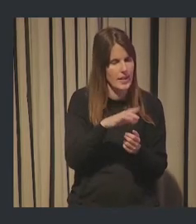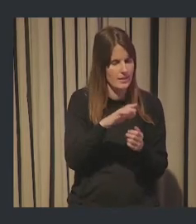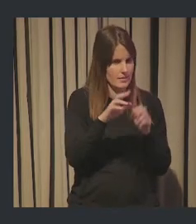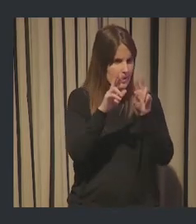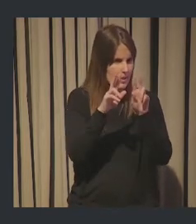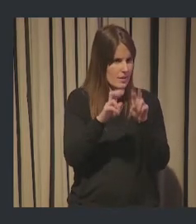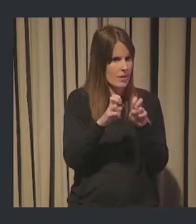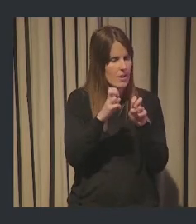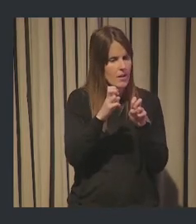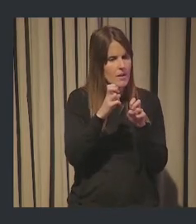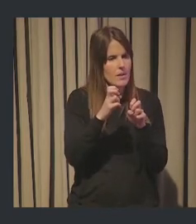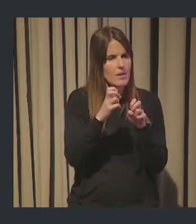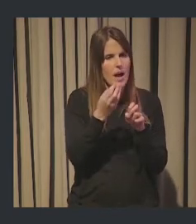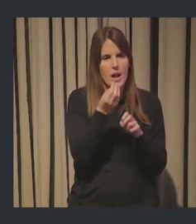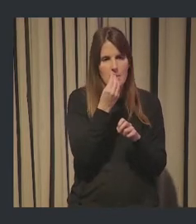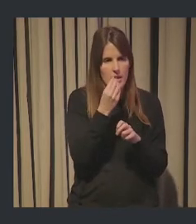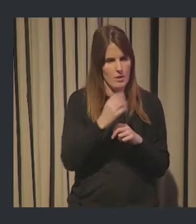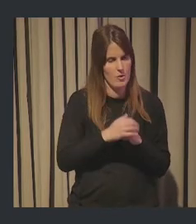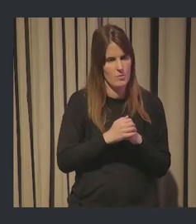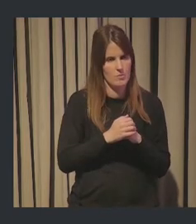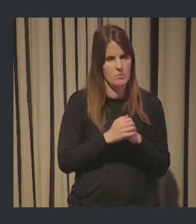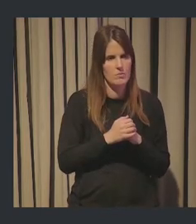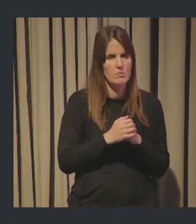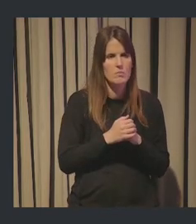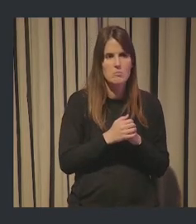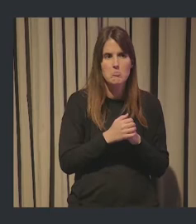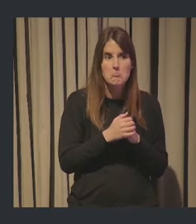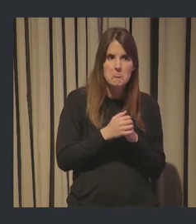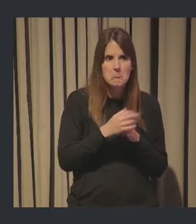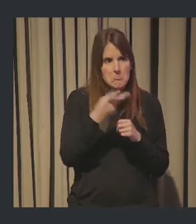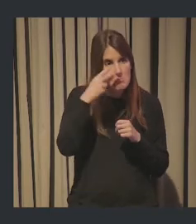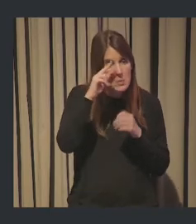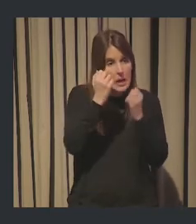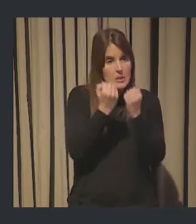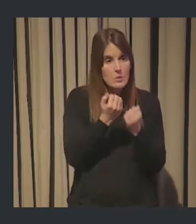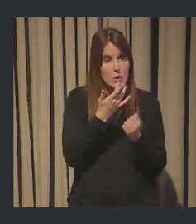línea metro o por directorio. Pones alimentación. ¿Y quién trabaja en el tema de alimentación?